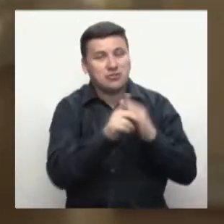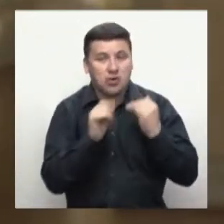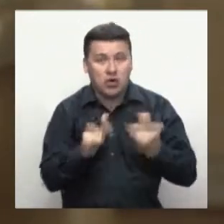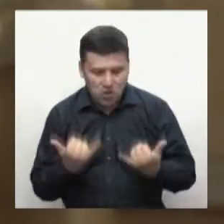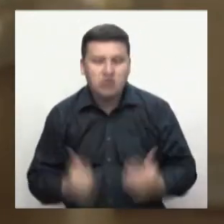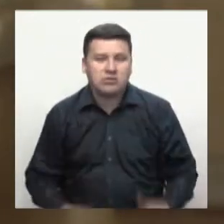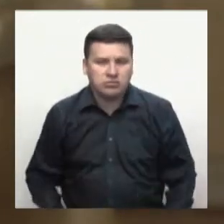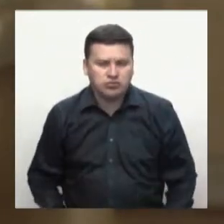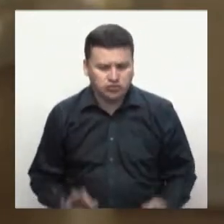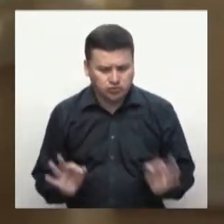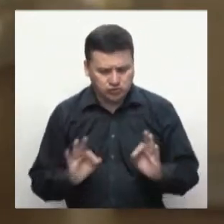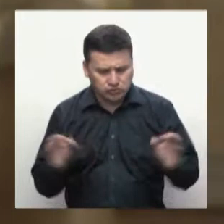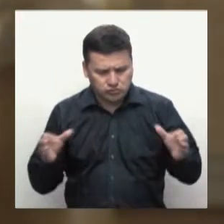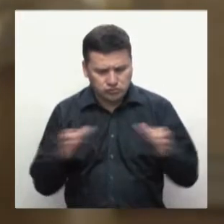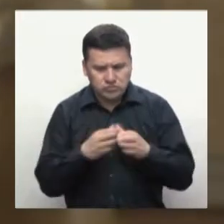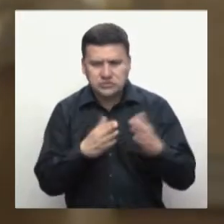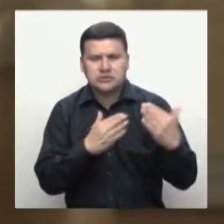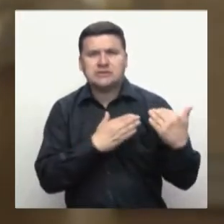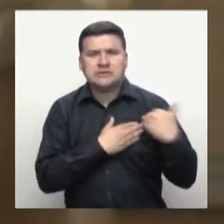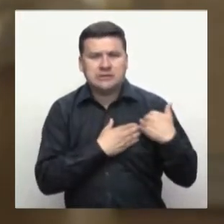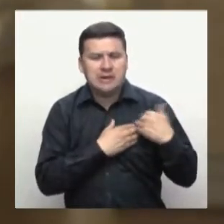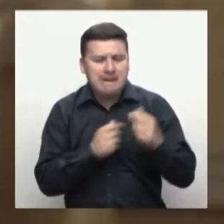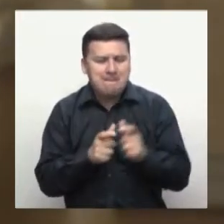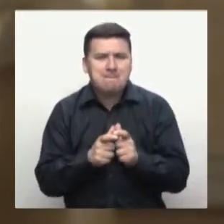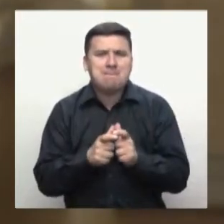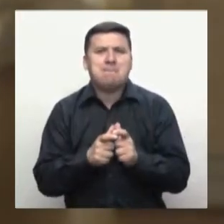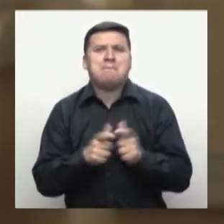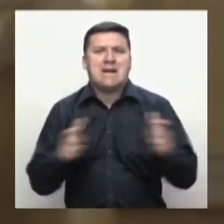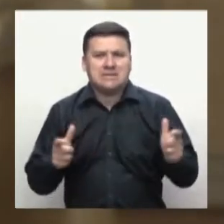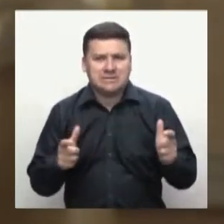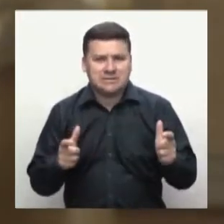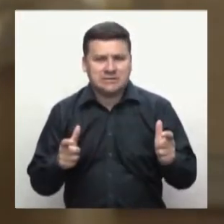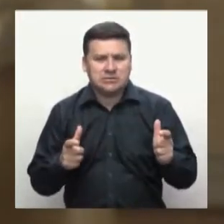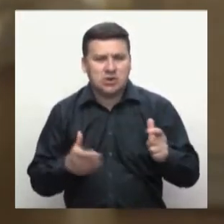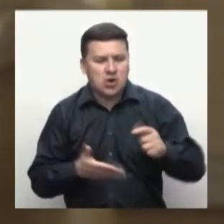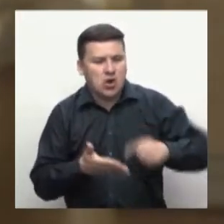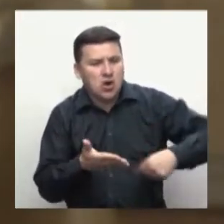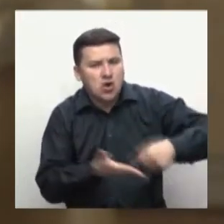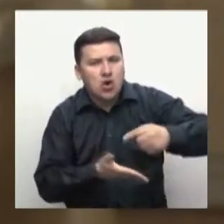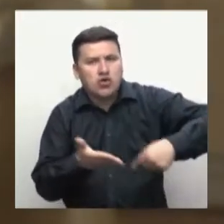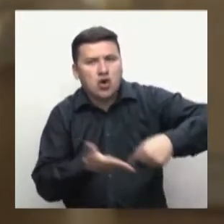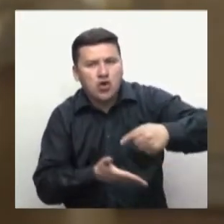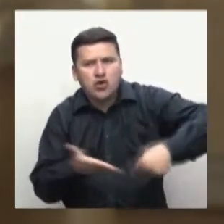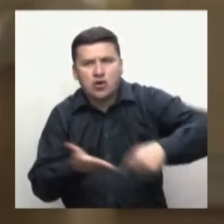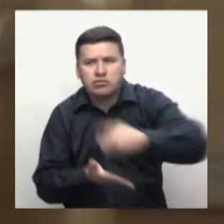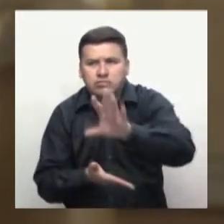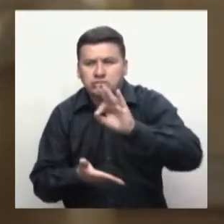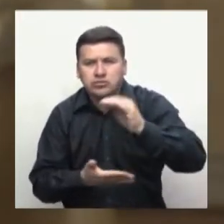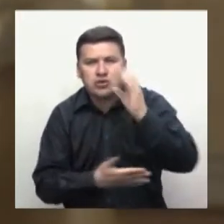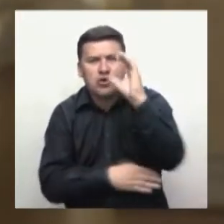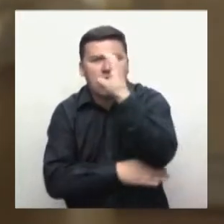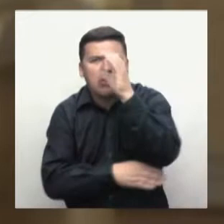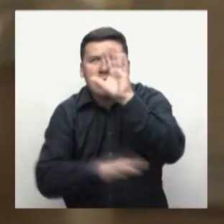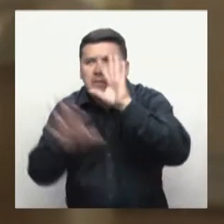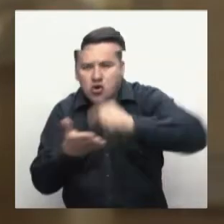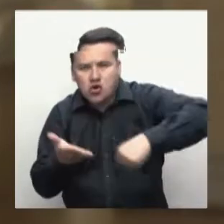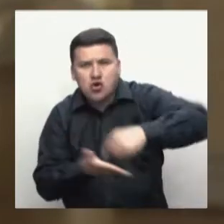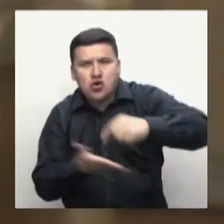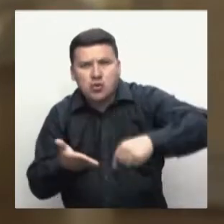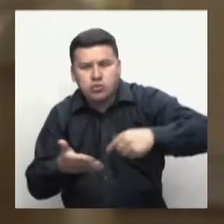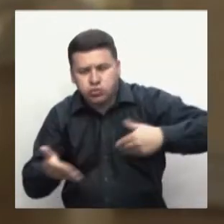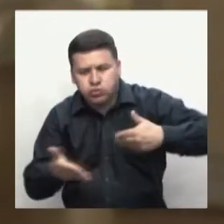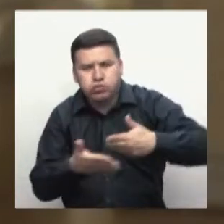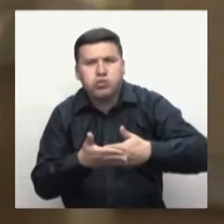la joya de la corona. El SENA es, hoy por hoy, la organización que encabeza